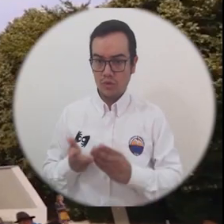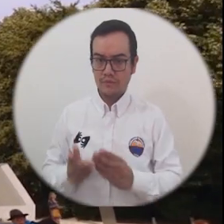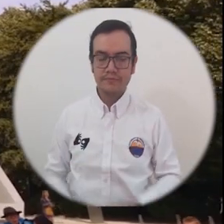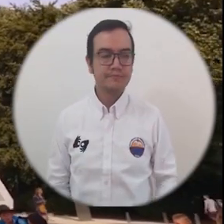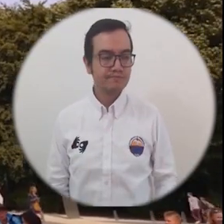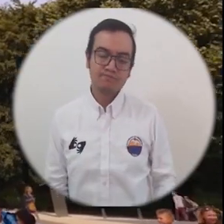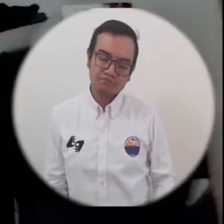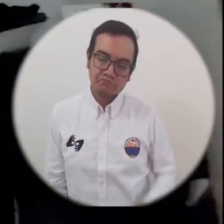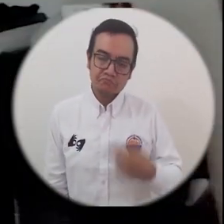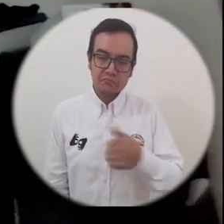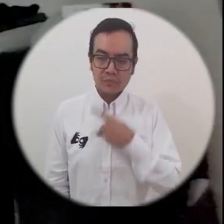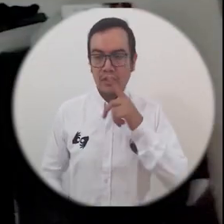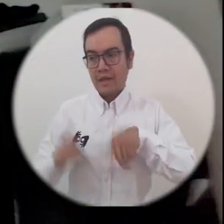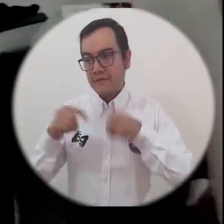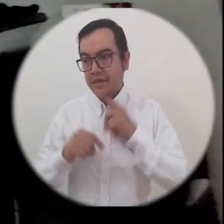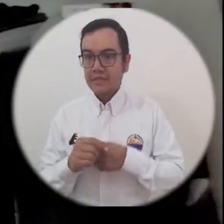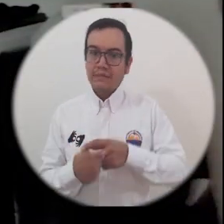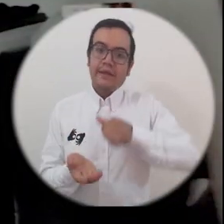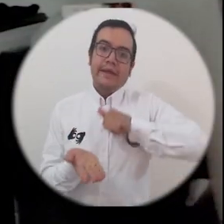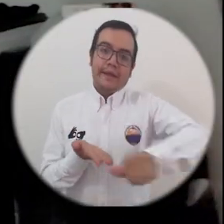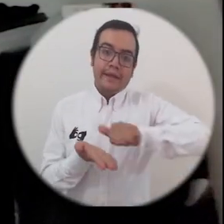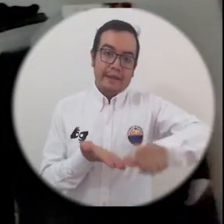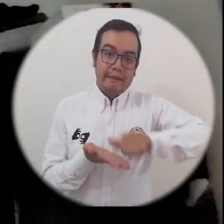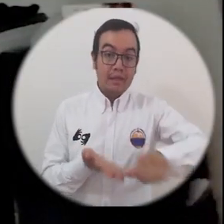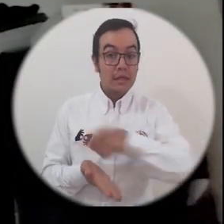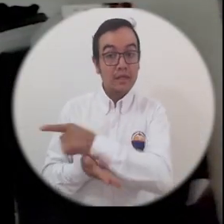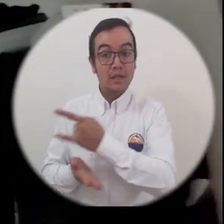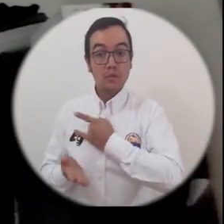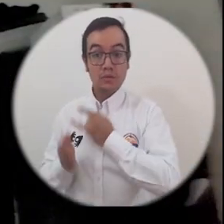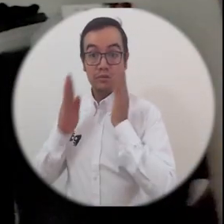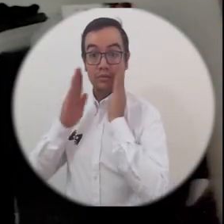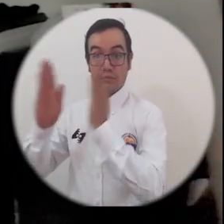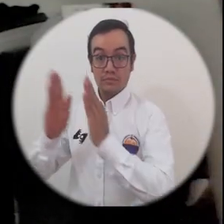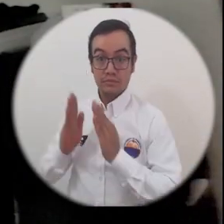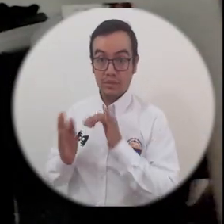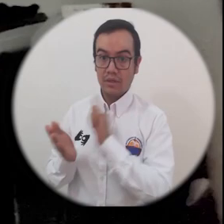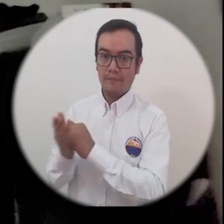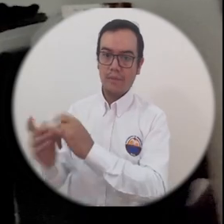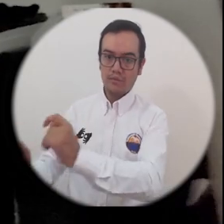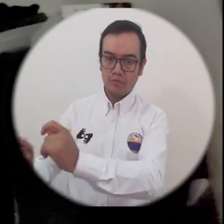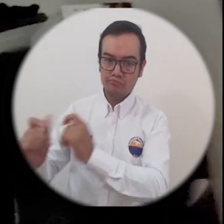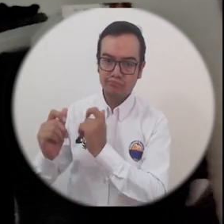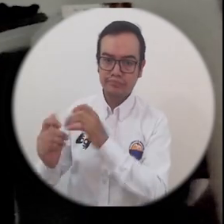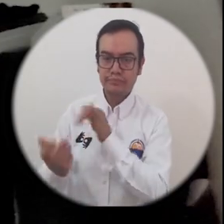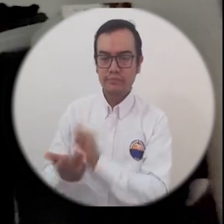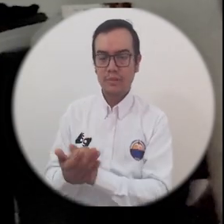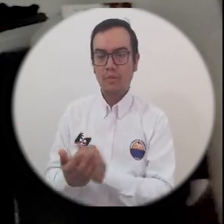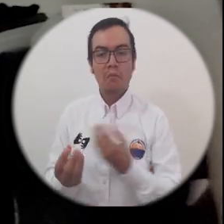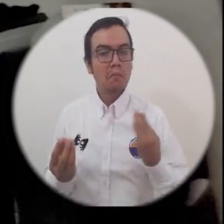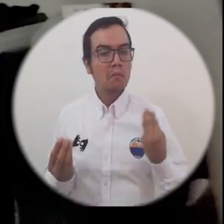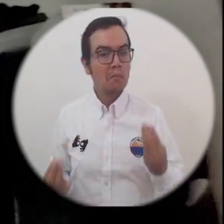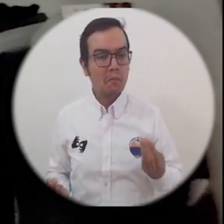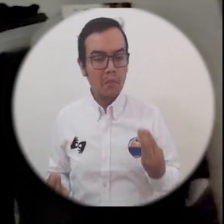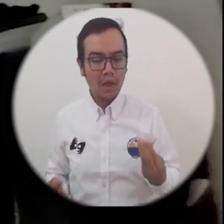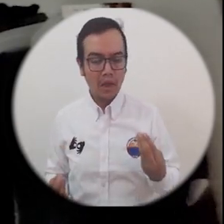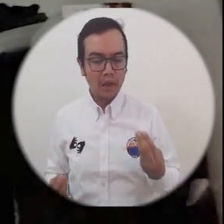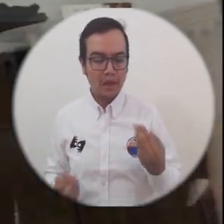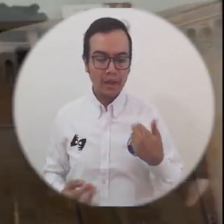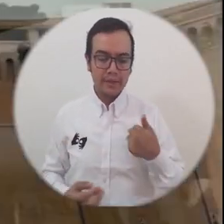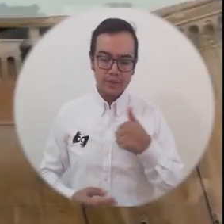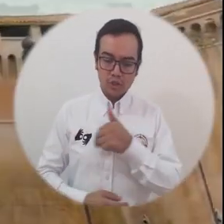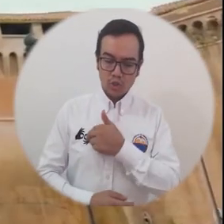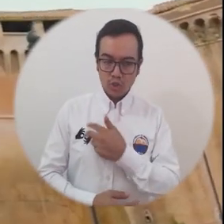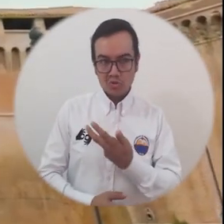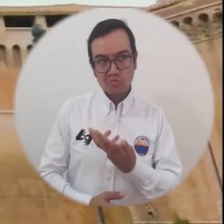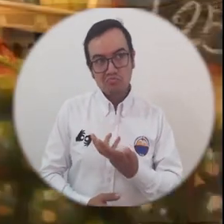pues hemos tenido otros gastos extra la universidad está muy pendiente con eso nos brindaron un apoyo con el cual hemos